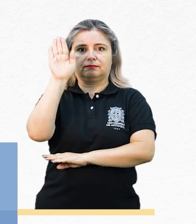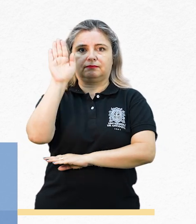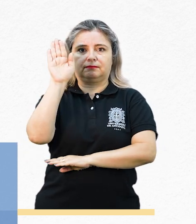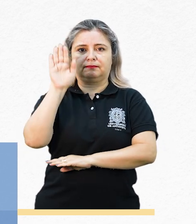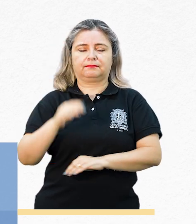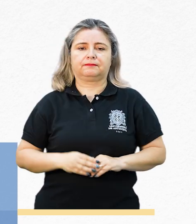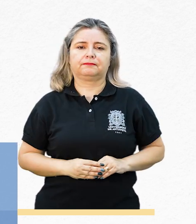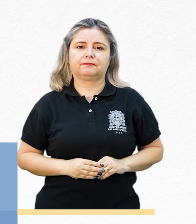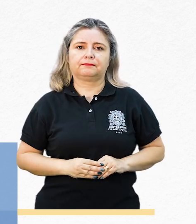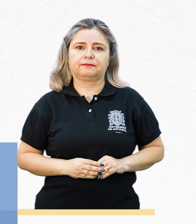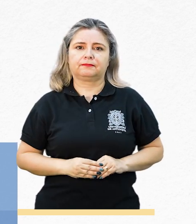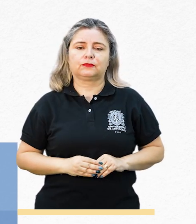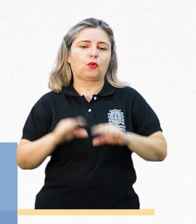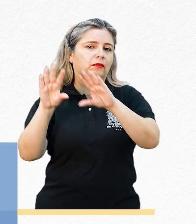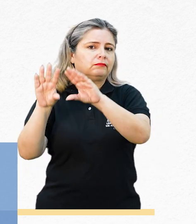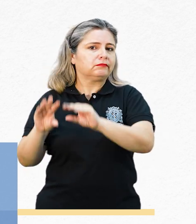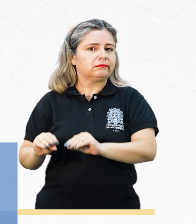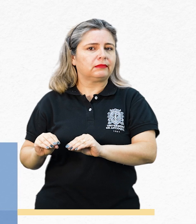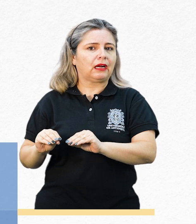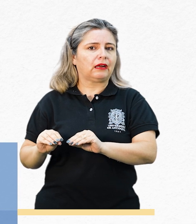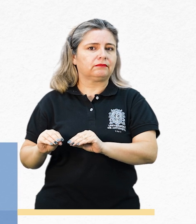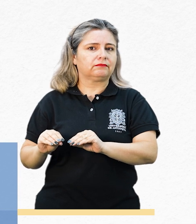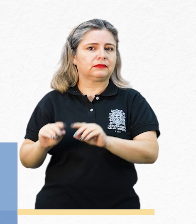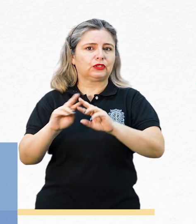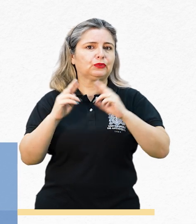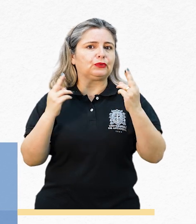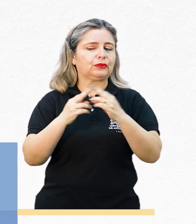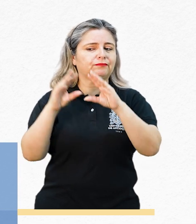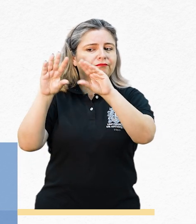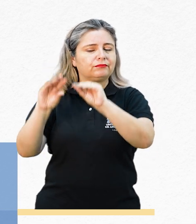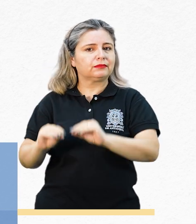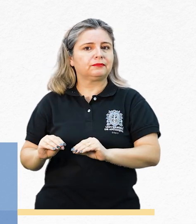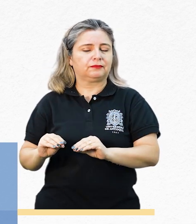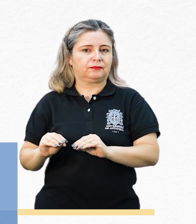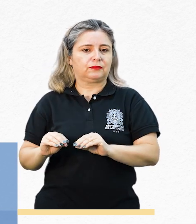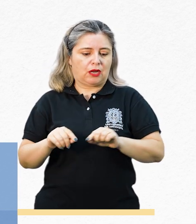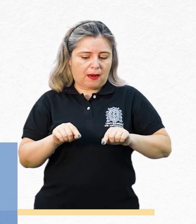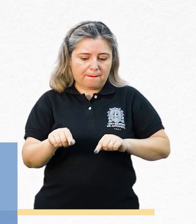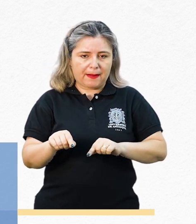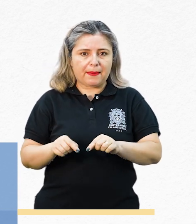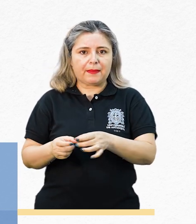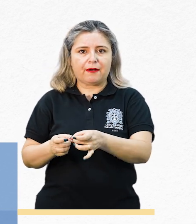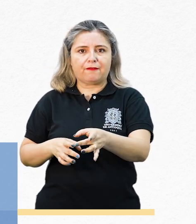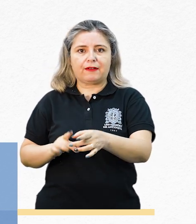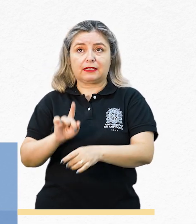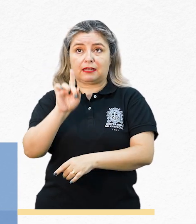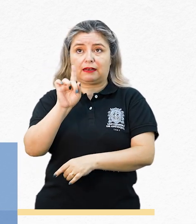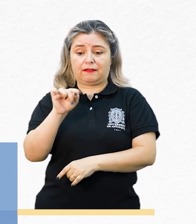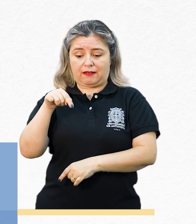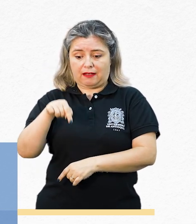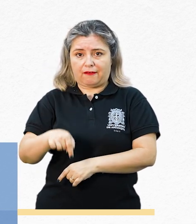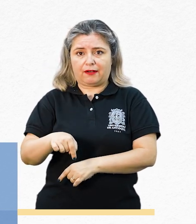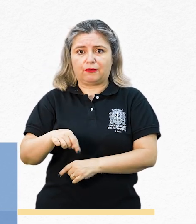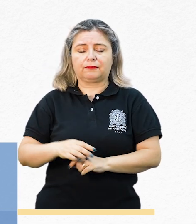Salir de la llamada. Todo esto que estoy haciendo en este momento lo hago con las flechas arriba y abajo.